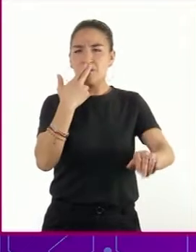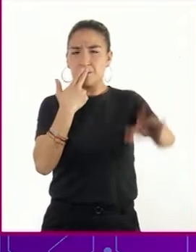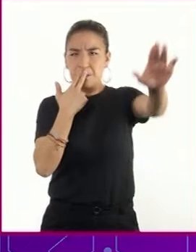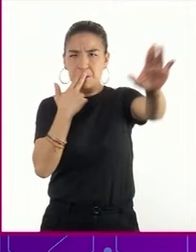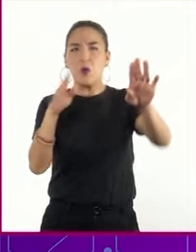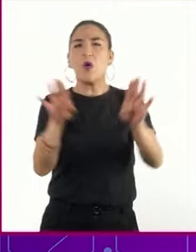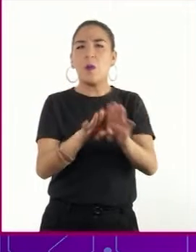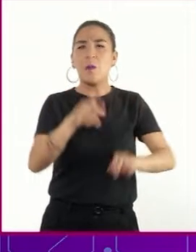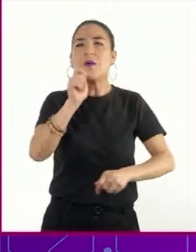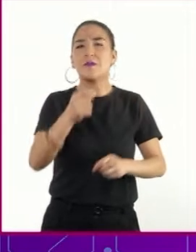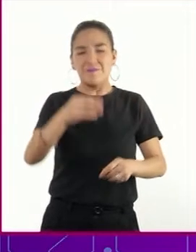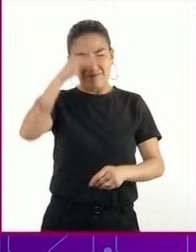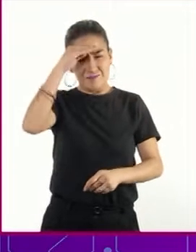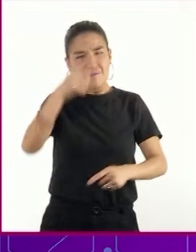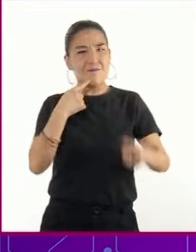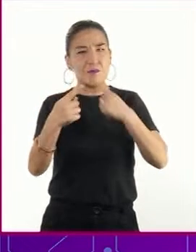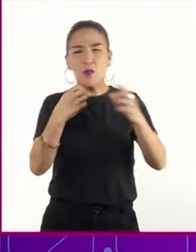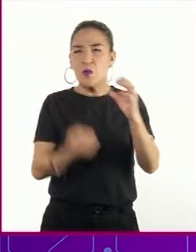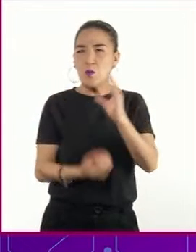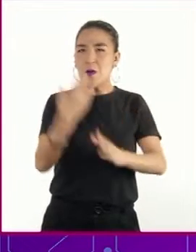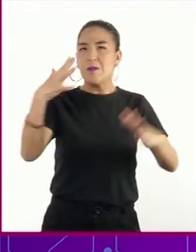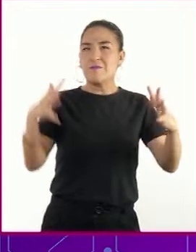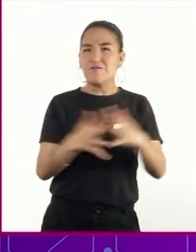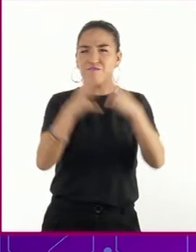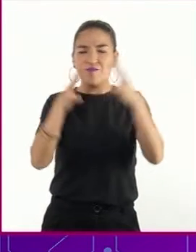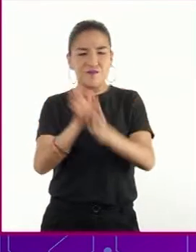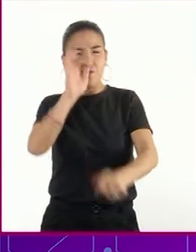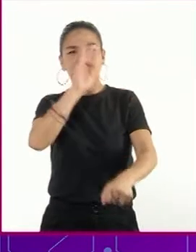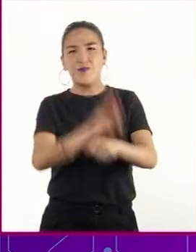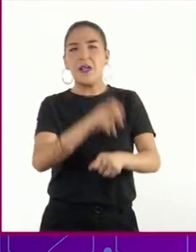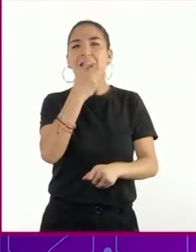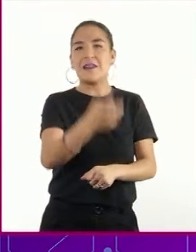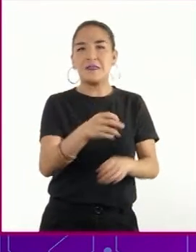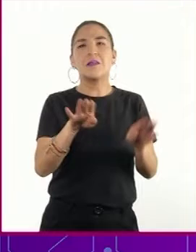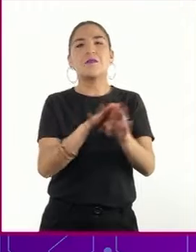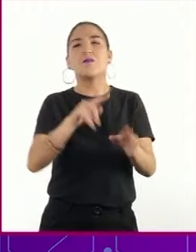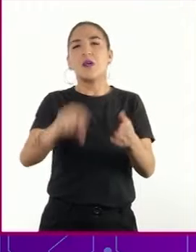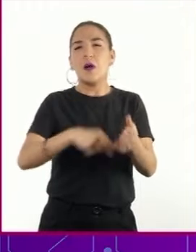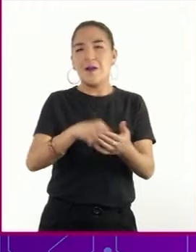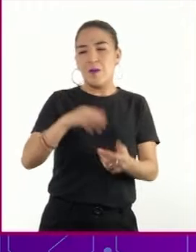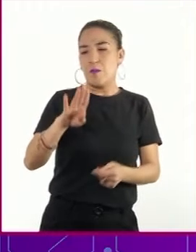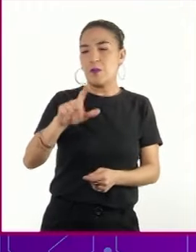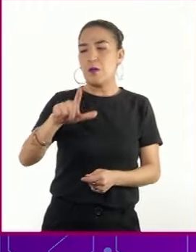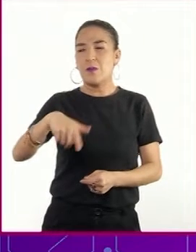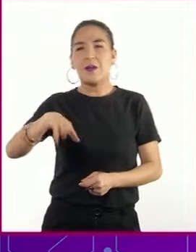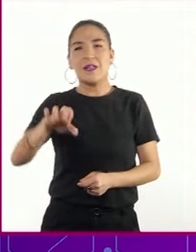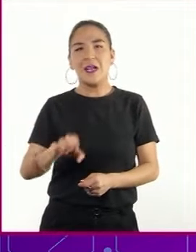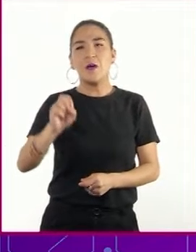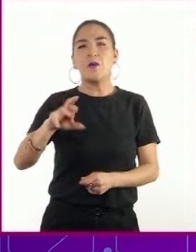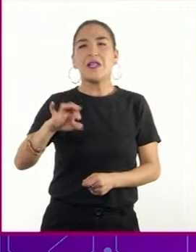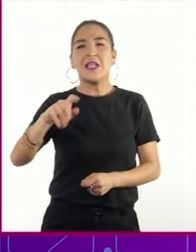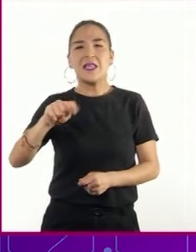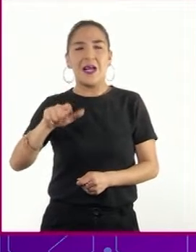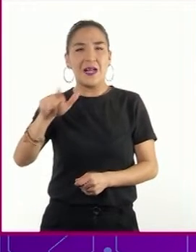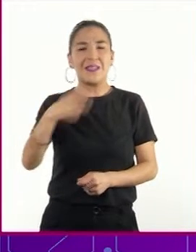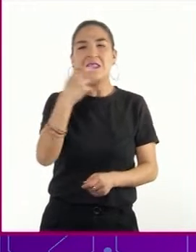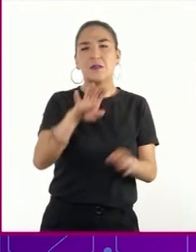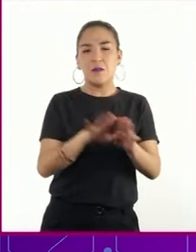organizar un nuevo ejército que defendería, principalmente el bloque oriental, ante la contraofensiva soviética.